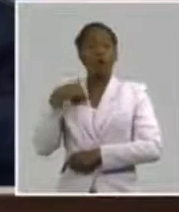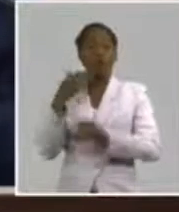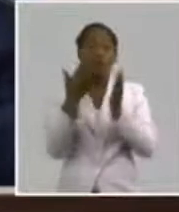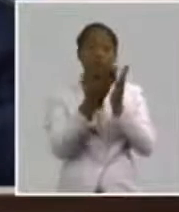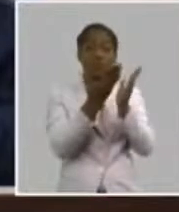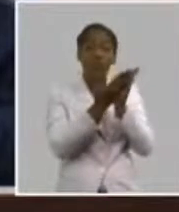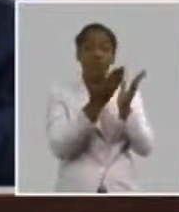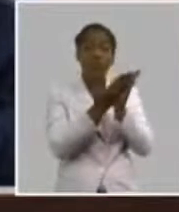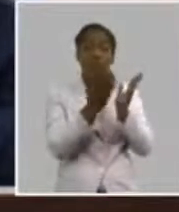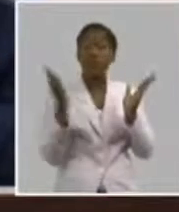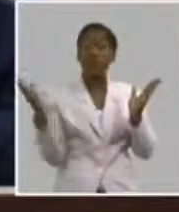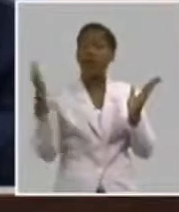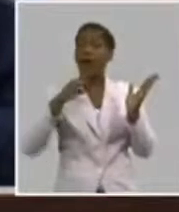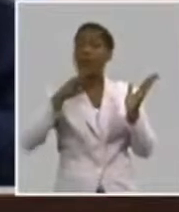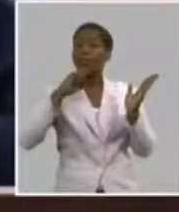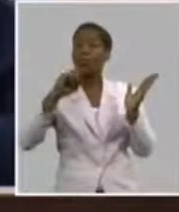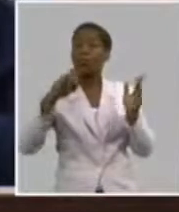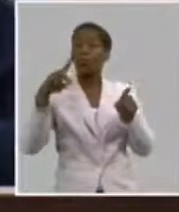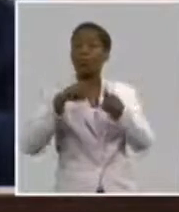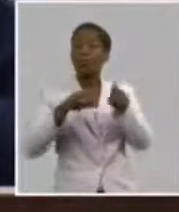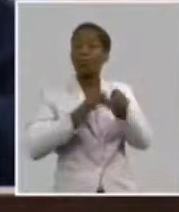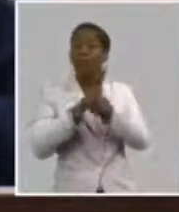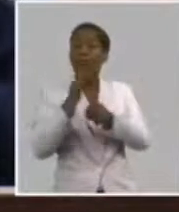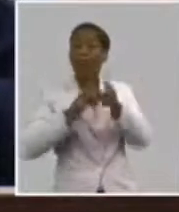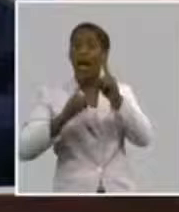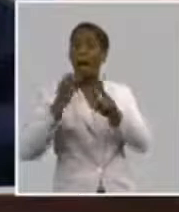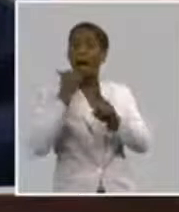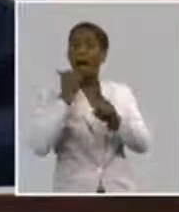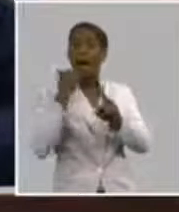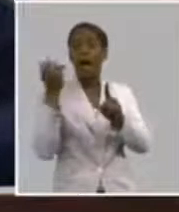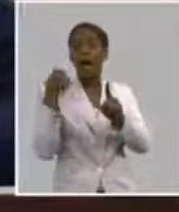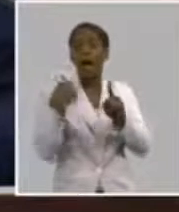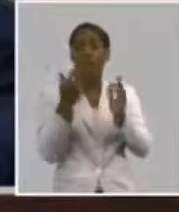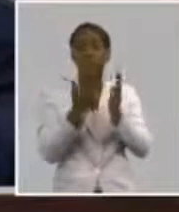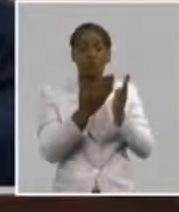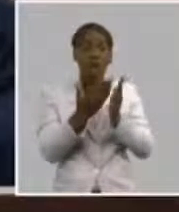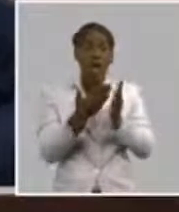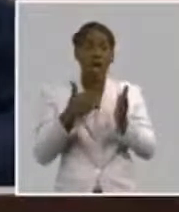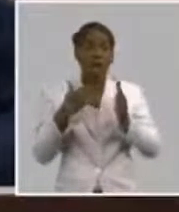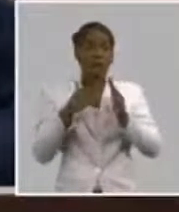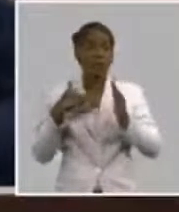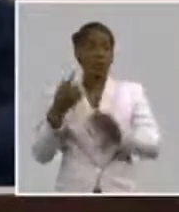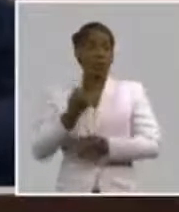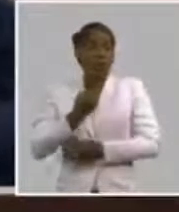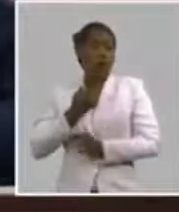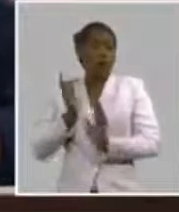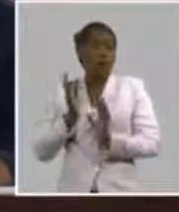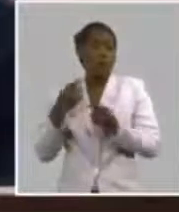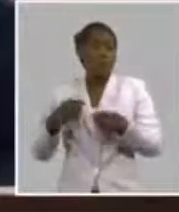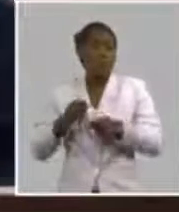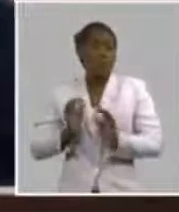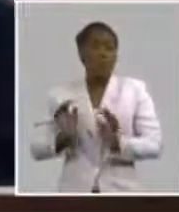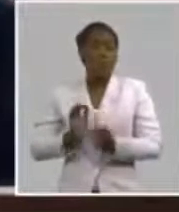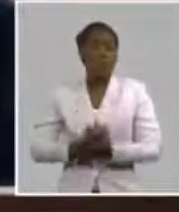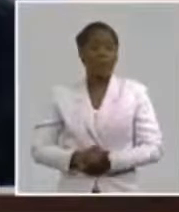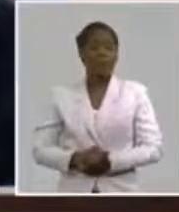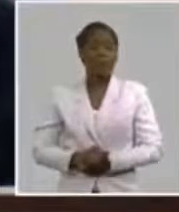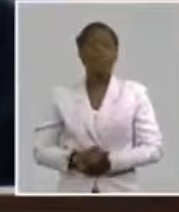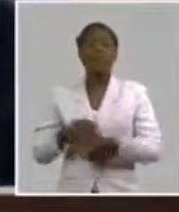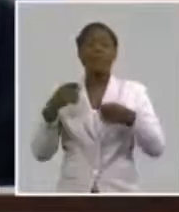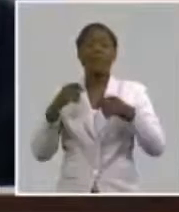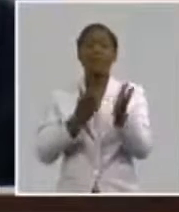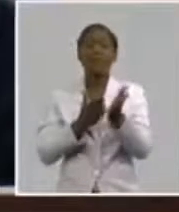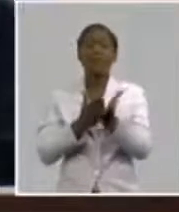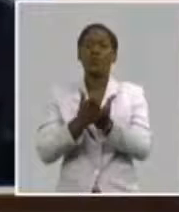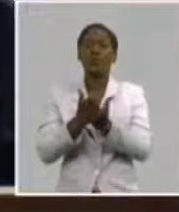Y la labor de cuadro es un proceso de aprendizaje constante. Uno nunca termina de aprender. Siempre está aprendiendo y siempre tiene que